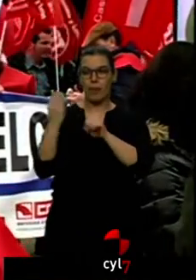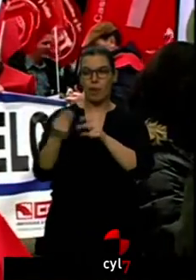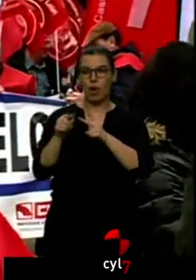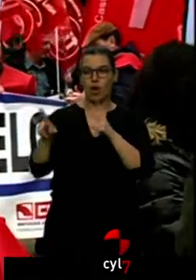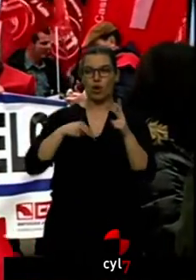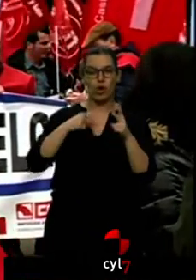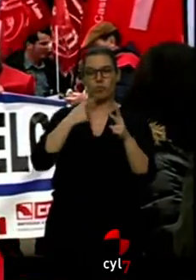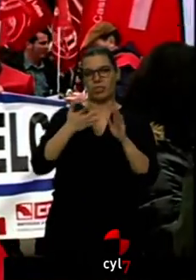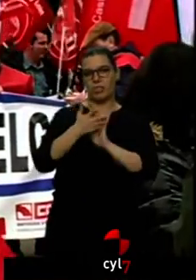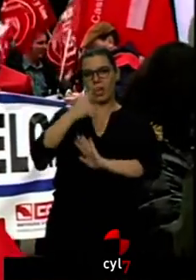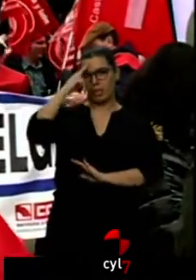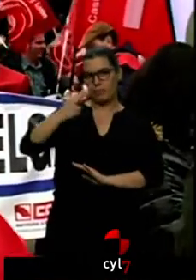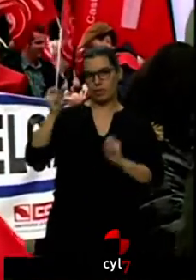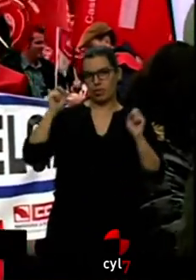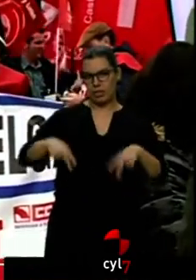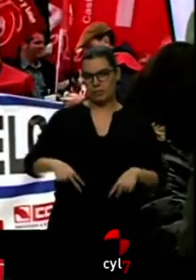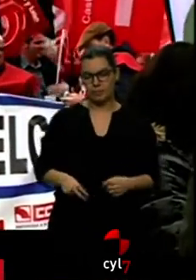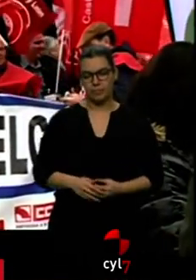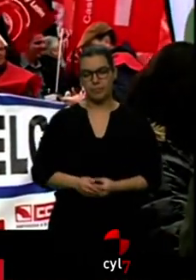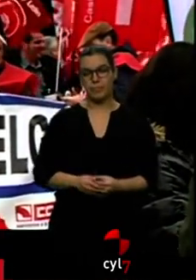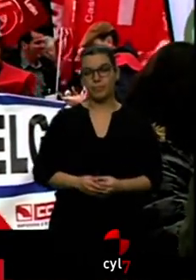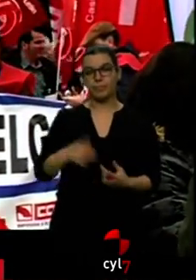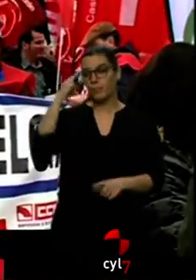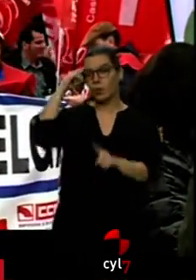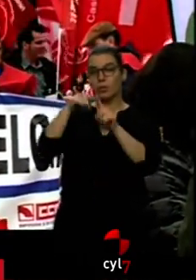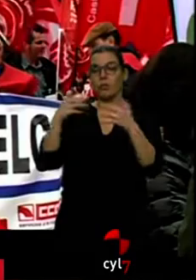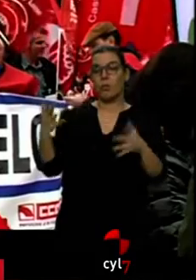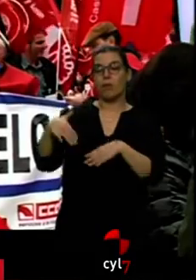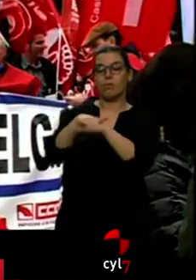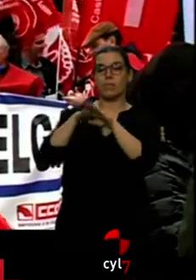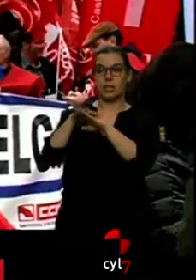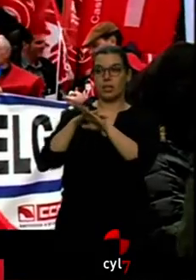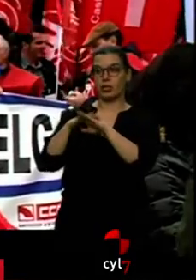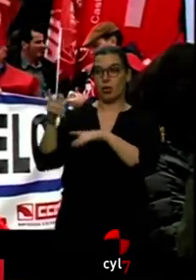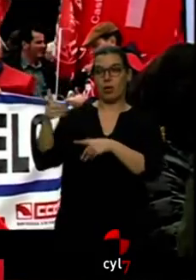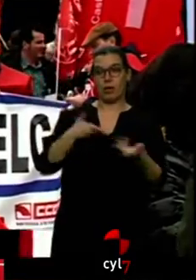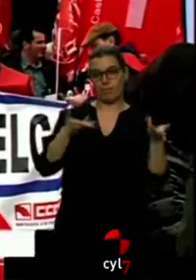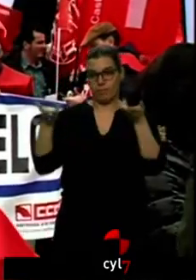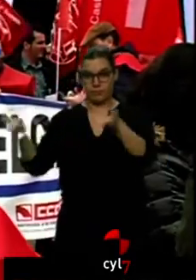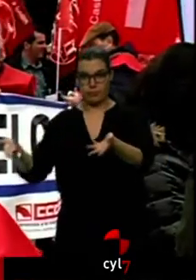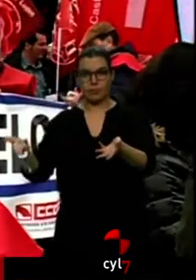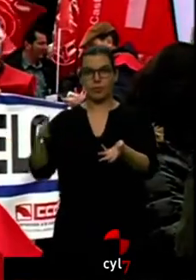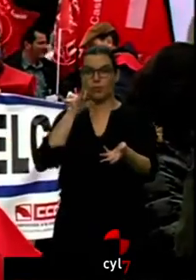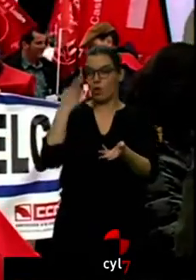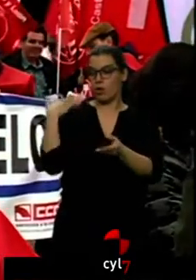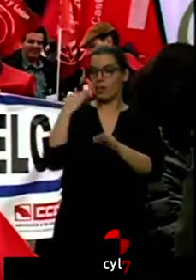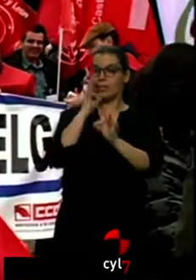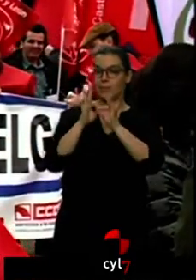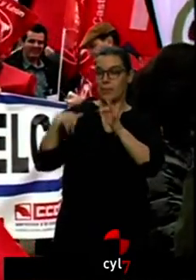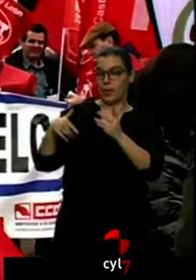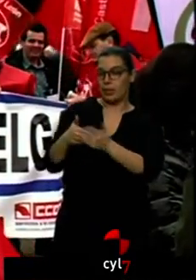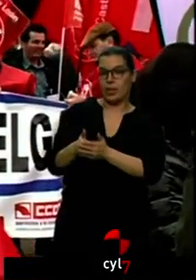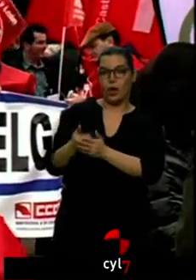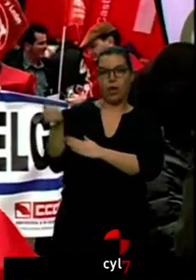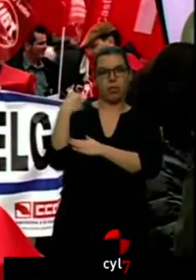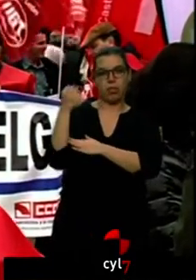Lo principal es tratar de que el ministro nos reciba porque nos ha dado la espalda desde septiembre y no quiere convocar a la plataforma de